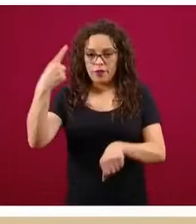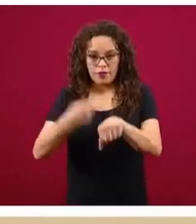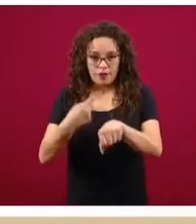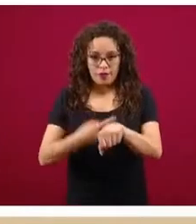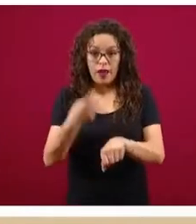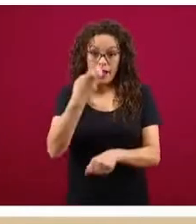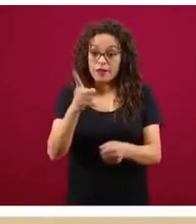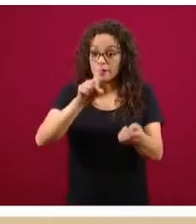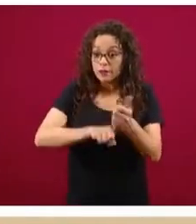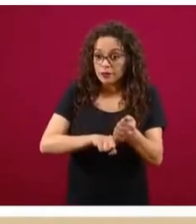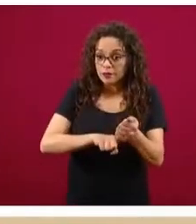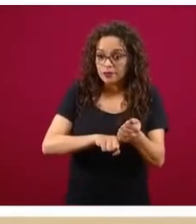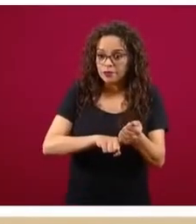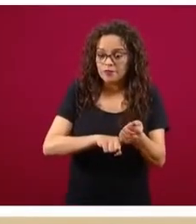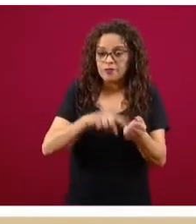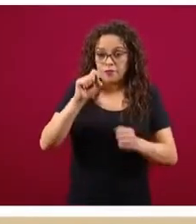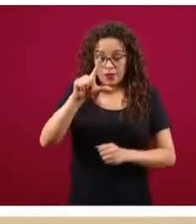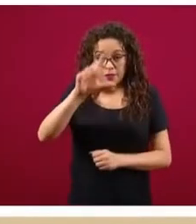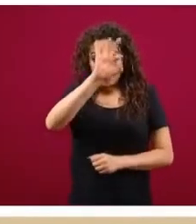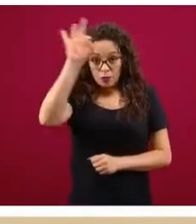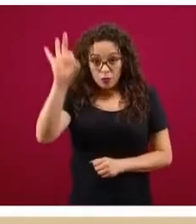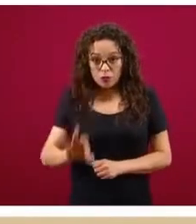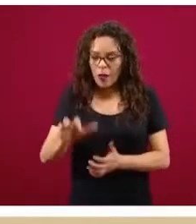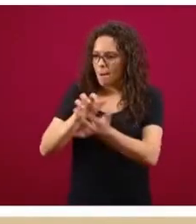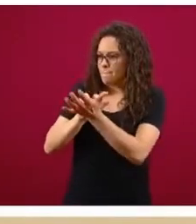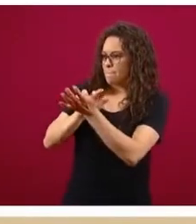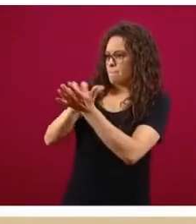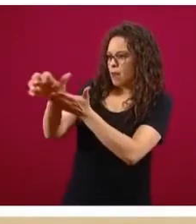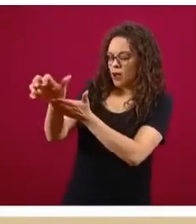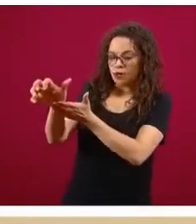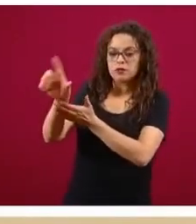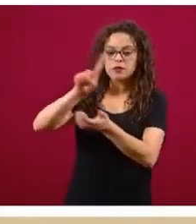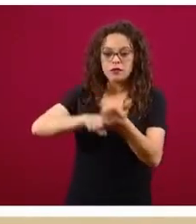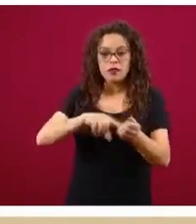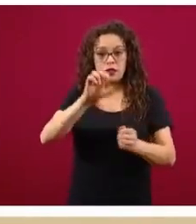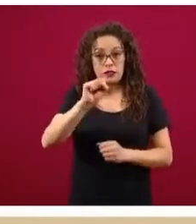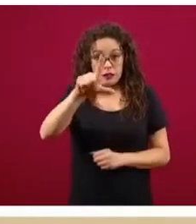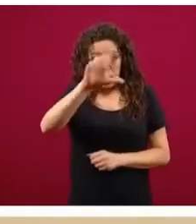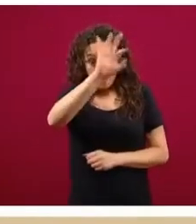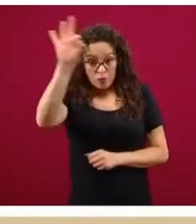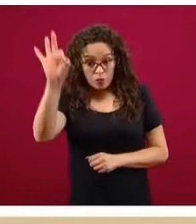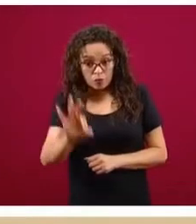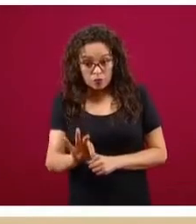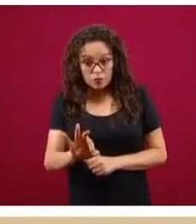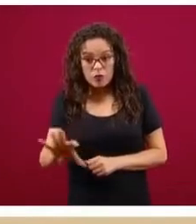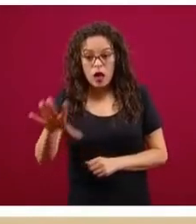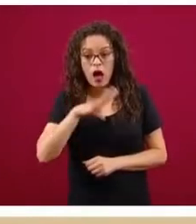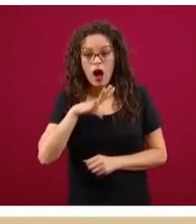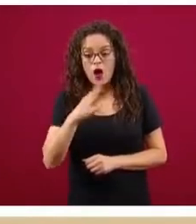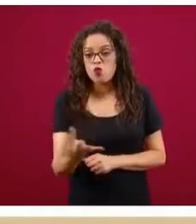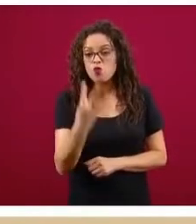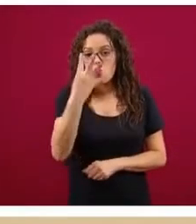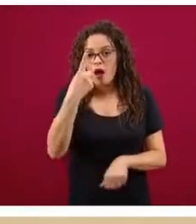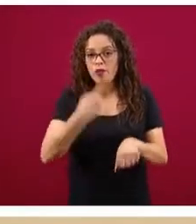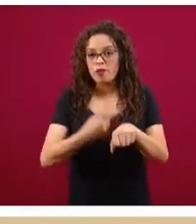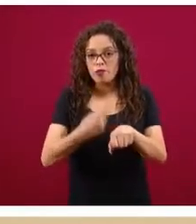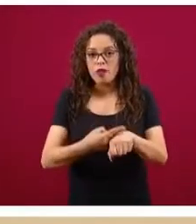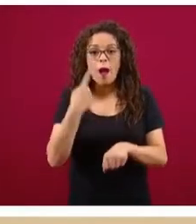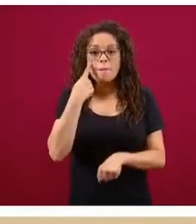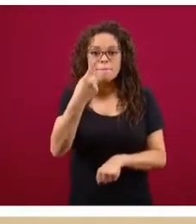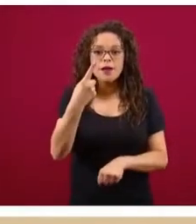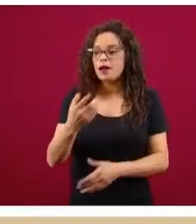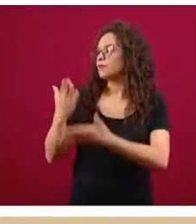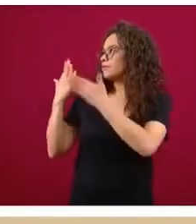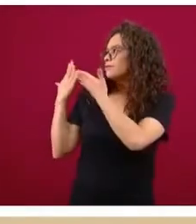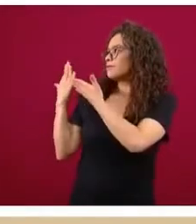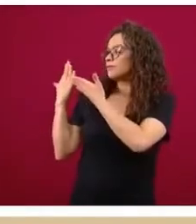la gran mayoría de ese 73%, 67%, tienen estas cuatro enfermedades, que son las enfermedades de las